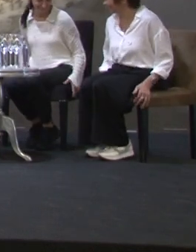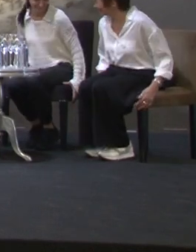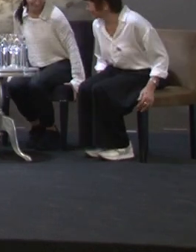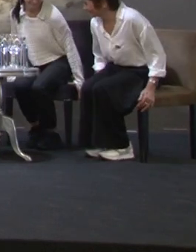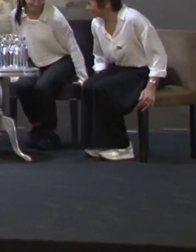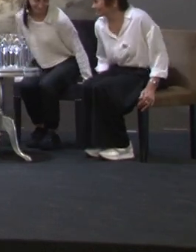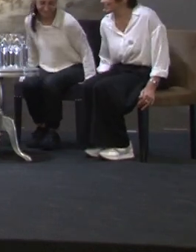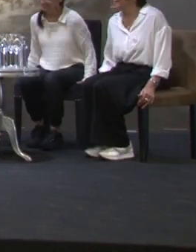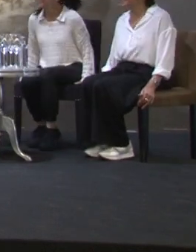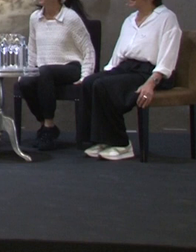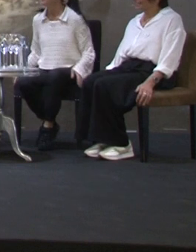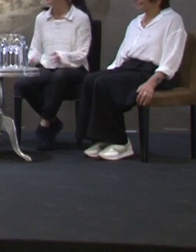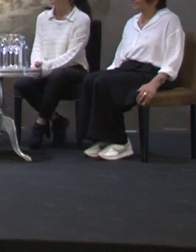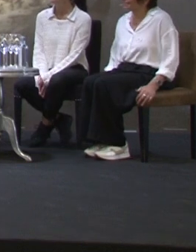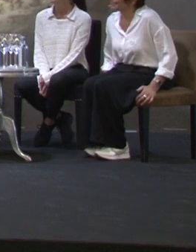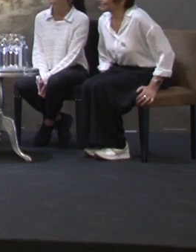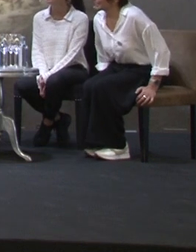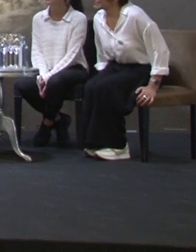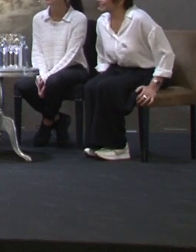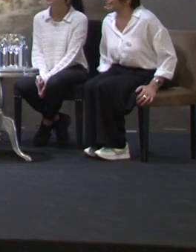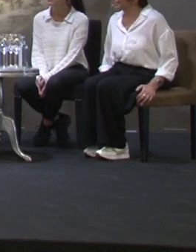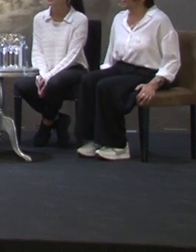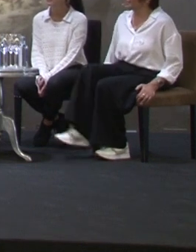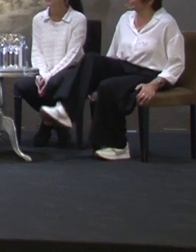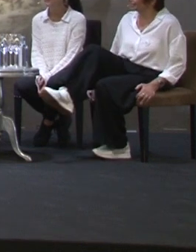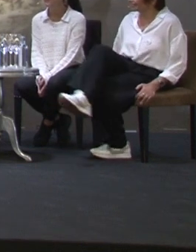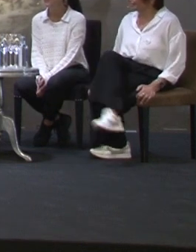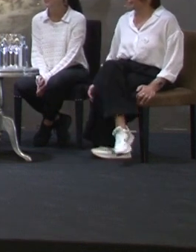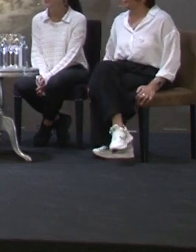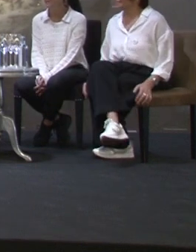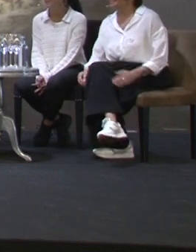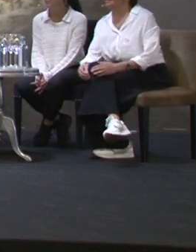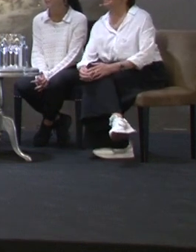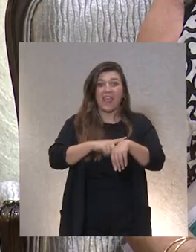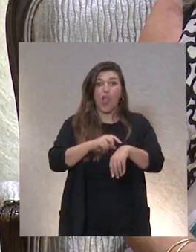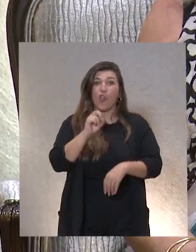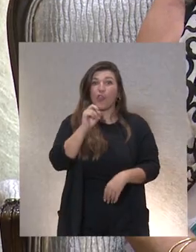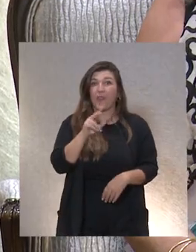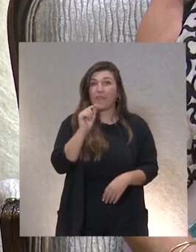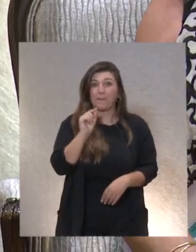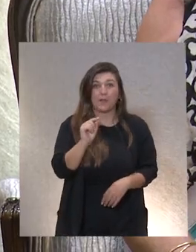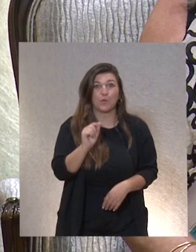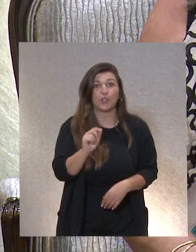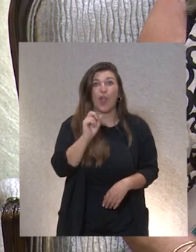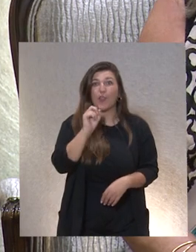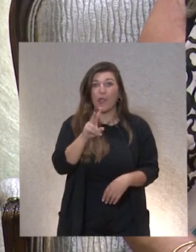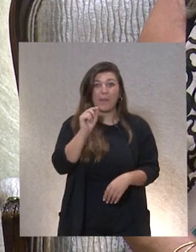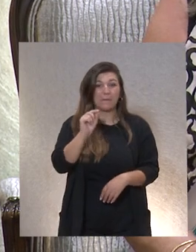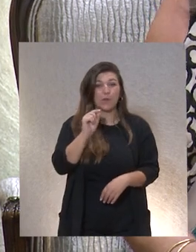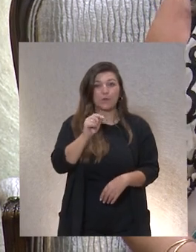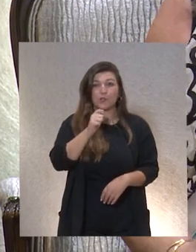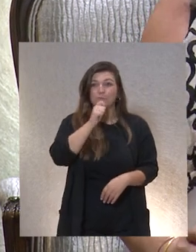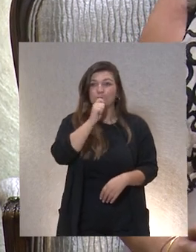Bueno, ya saben ustedes y saben ellas muy bien que la organización me ha dicho 12 minutos y a los 12 minutos se corta el micro.